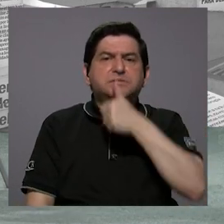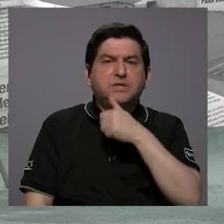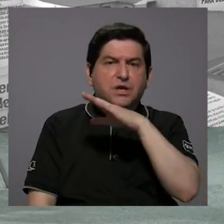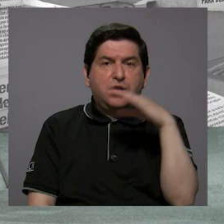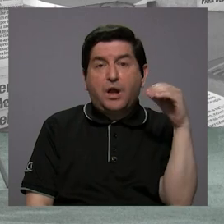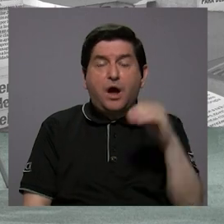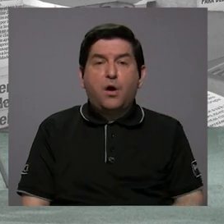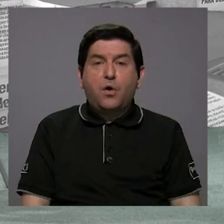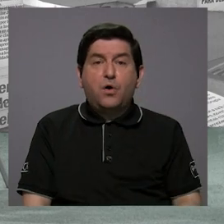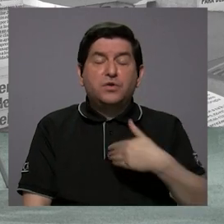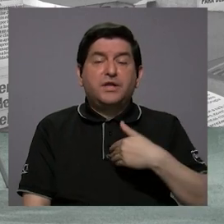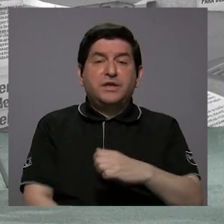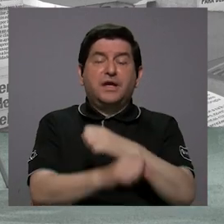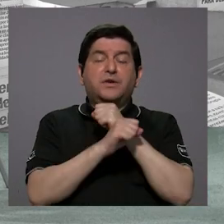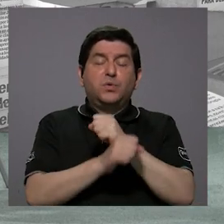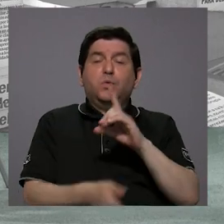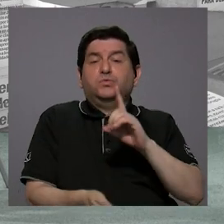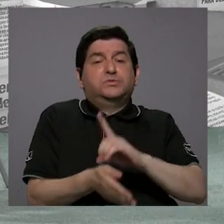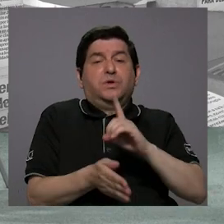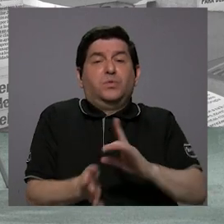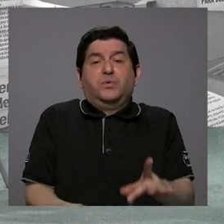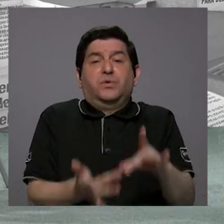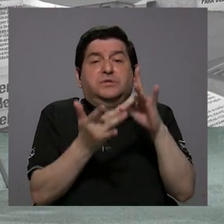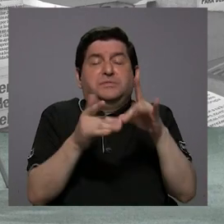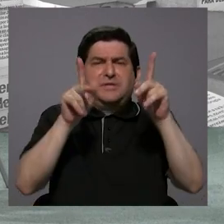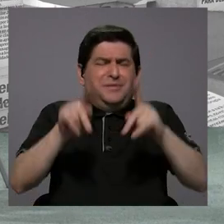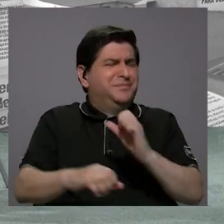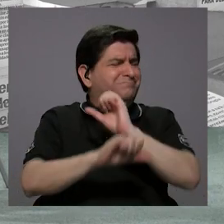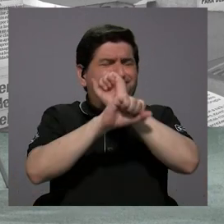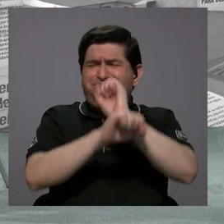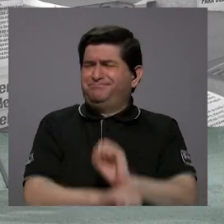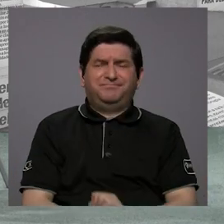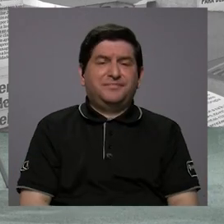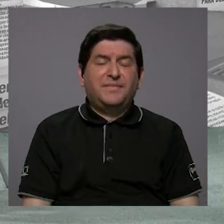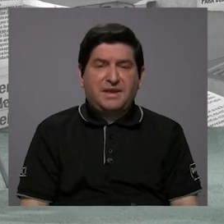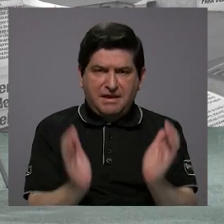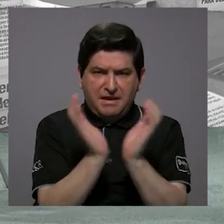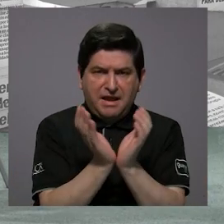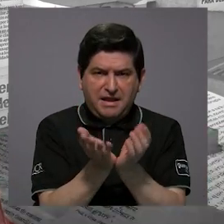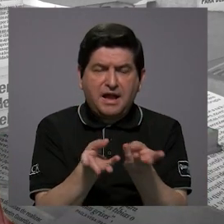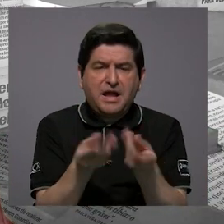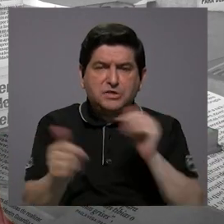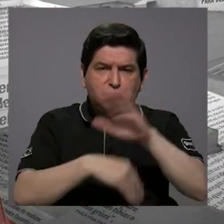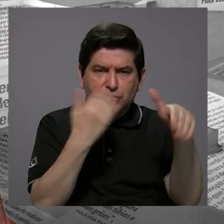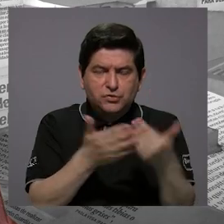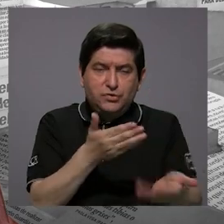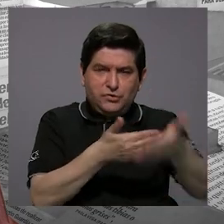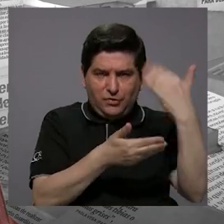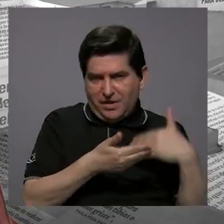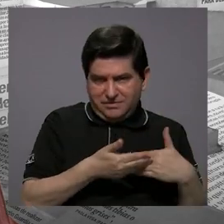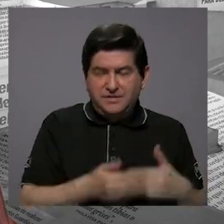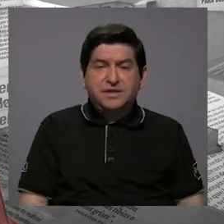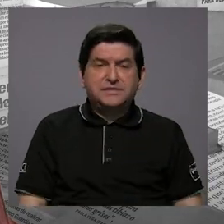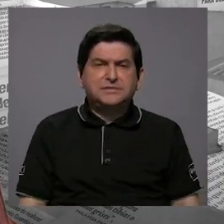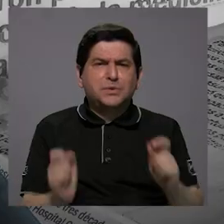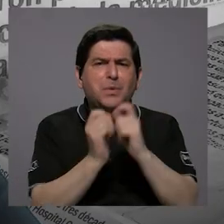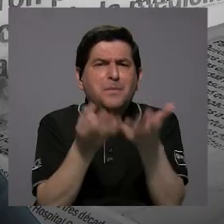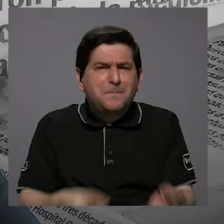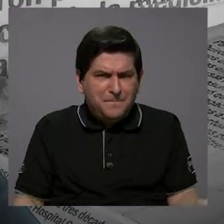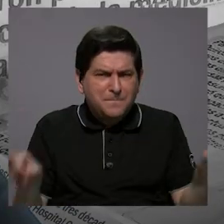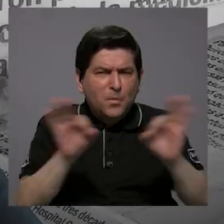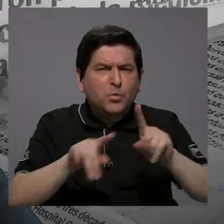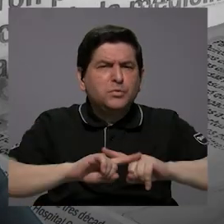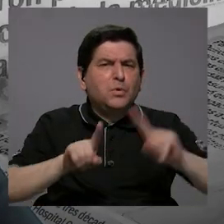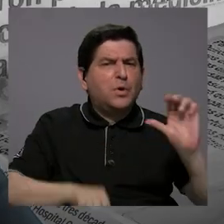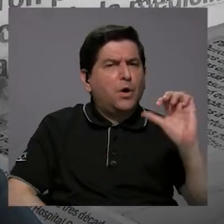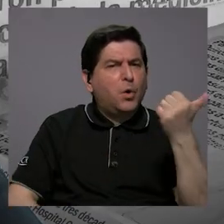tendrá que hacerse de un seguro médico o alguna cosa que la gente no está acostumbrada a eso. Normalmente la caja ha resuelto todo. Ese es un punto importante, pero hay otro